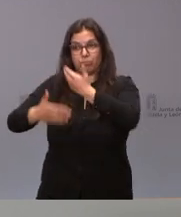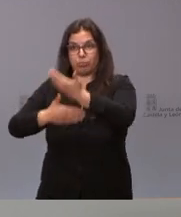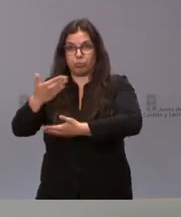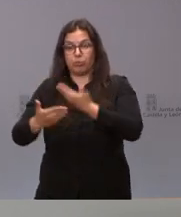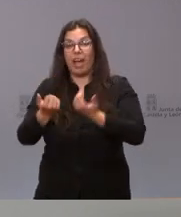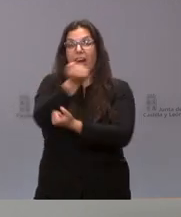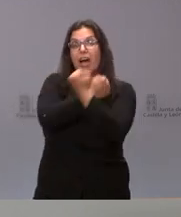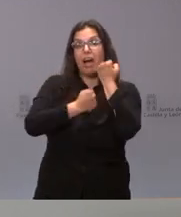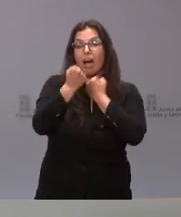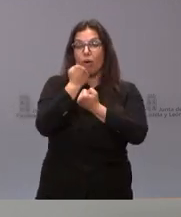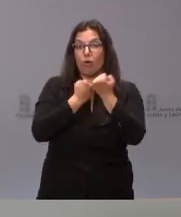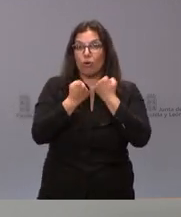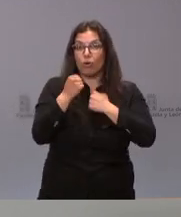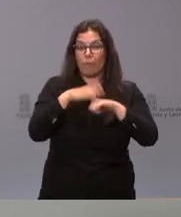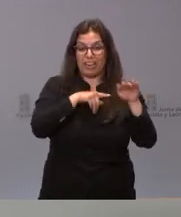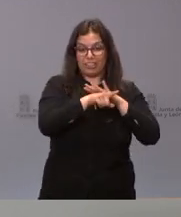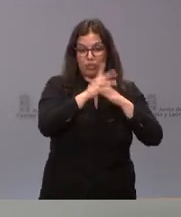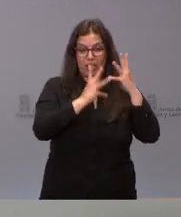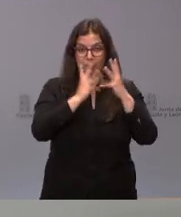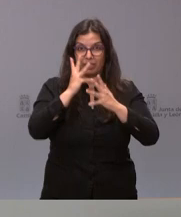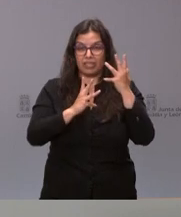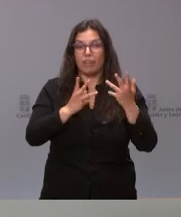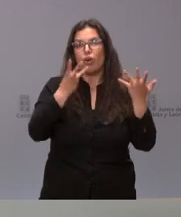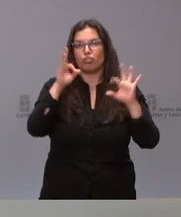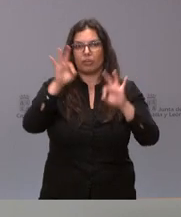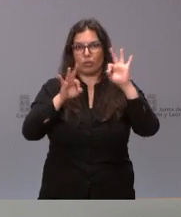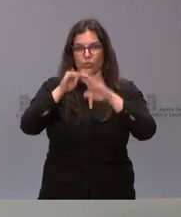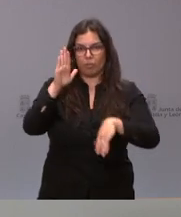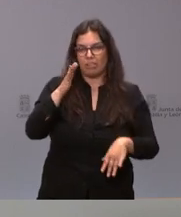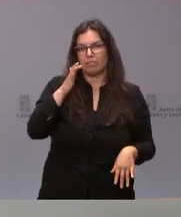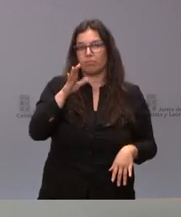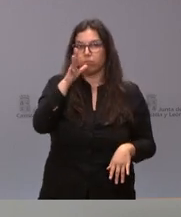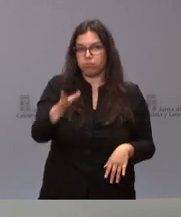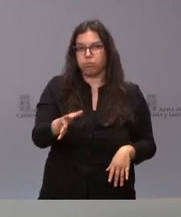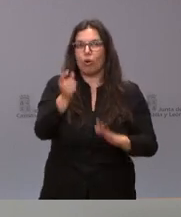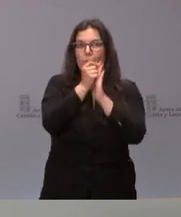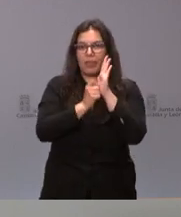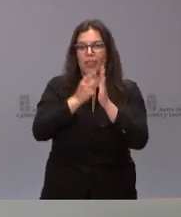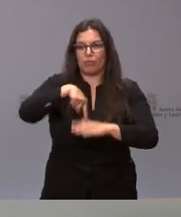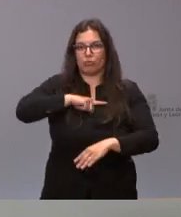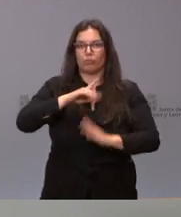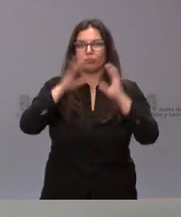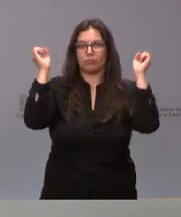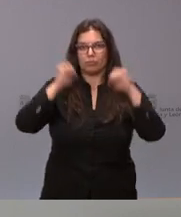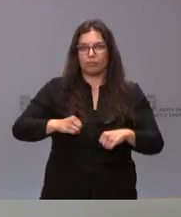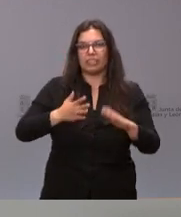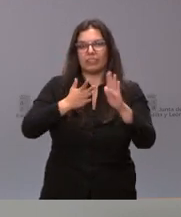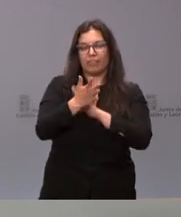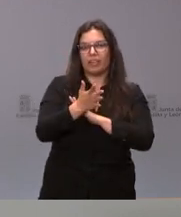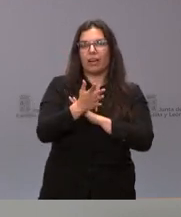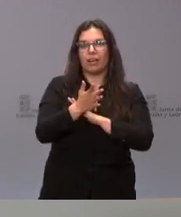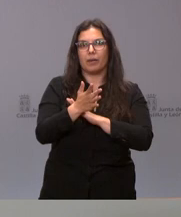de estas plazas de toros portátiles es de más de un 80% como consecuencia de estas medidas que va, como digo, a sustituir